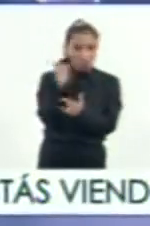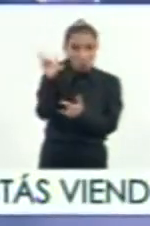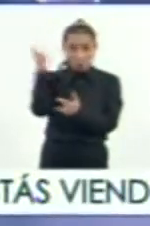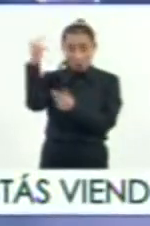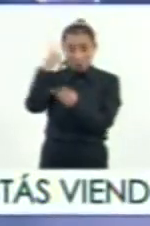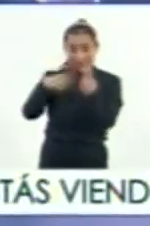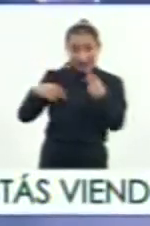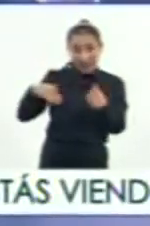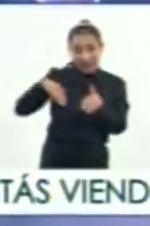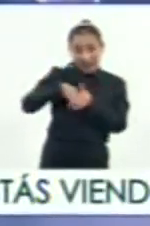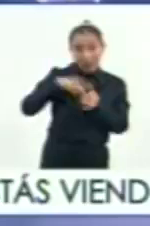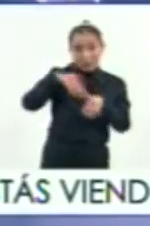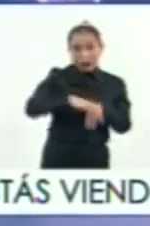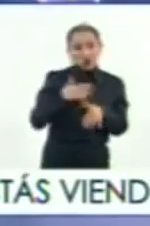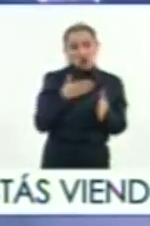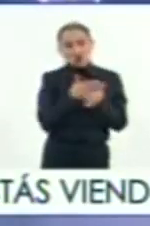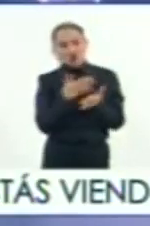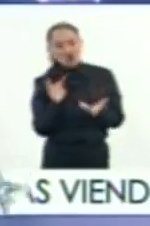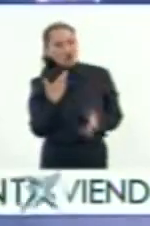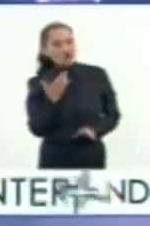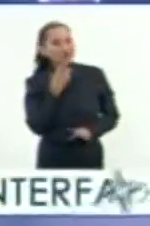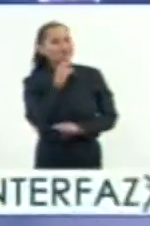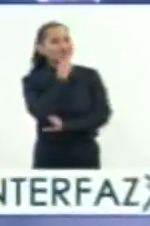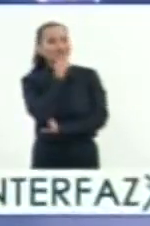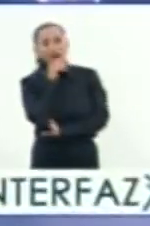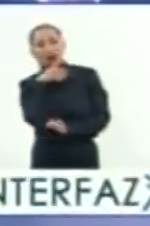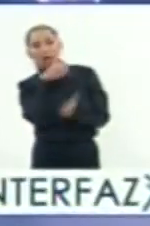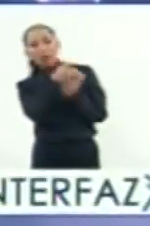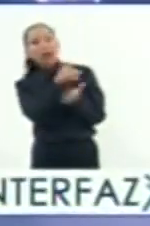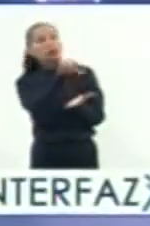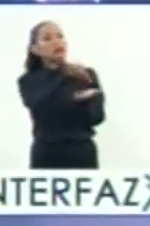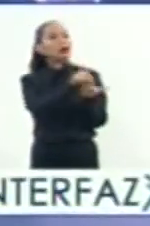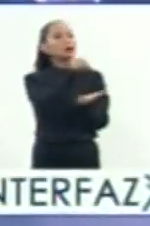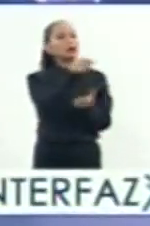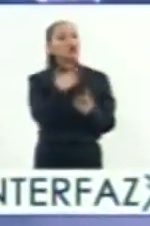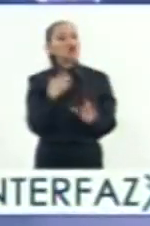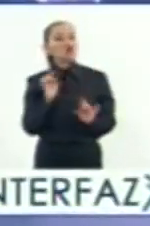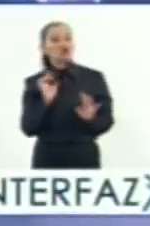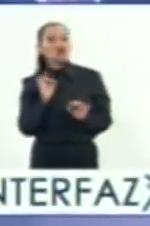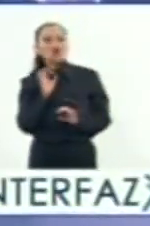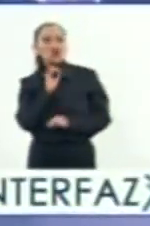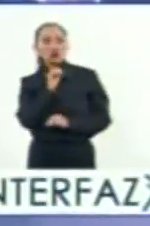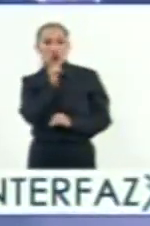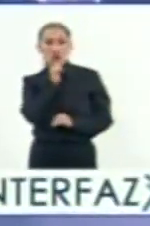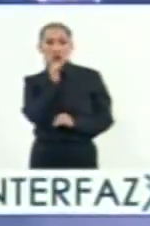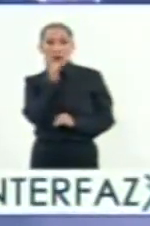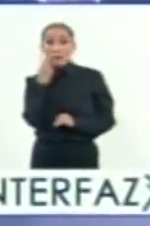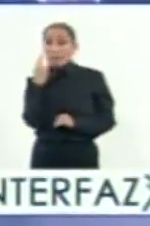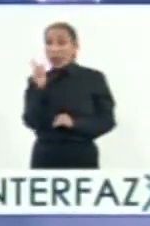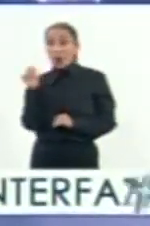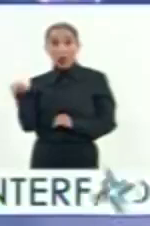en la costa no se aventuraba necesariamente a entrar al centro, pero creo que ve la oportunidad política.